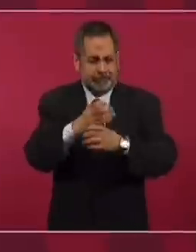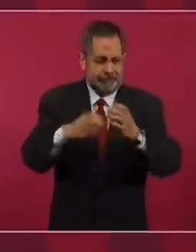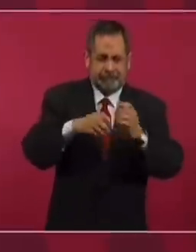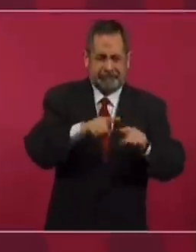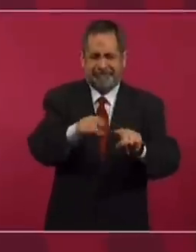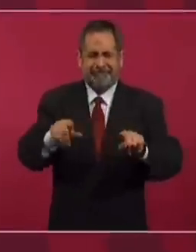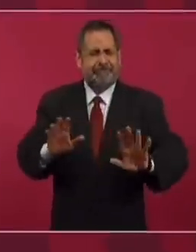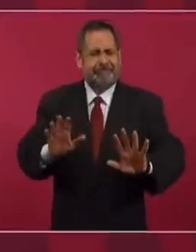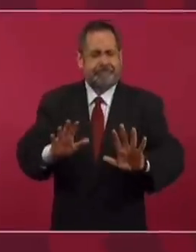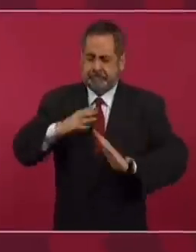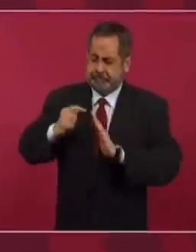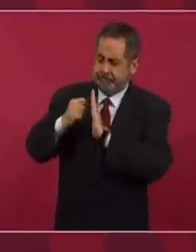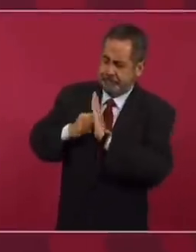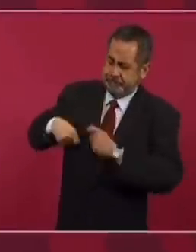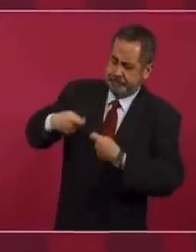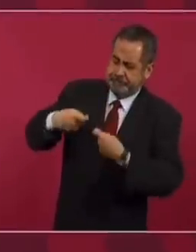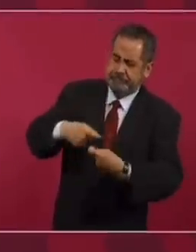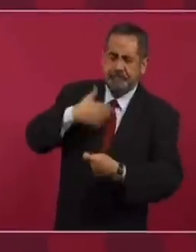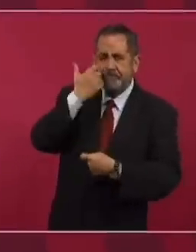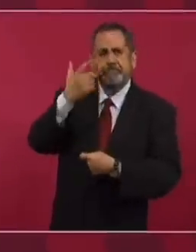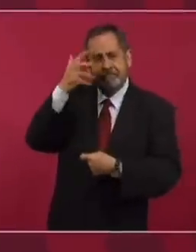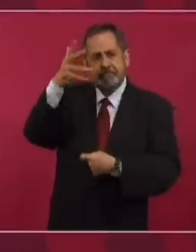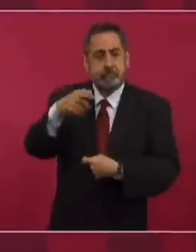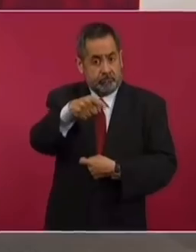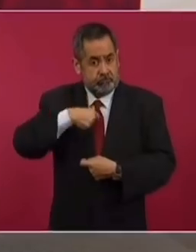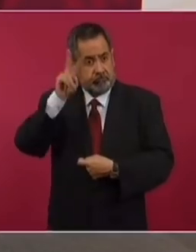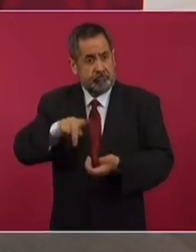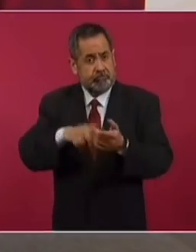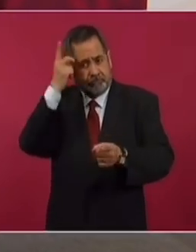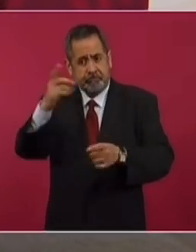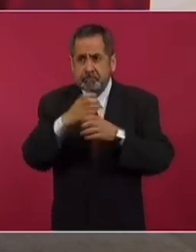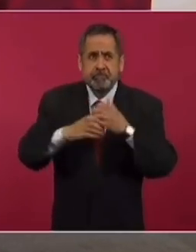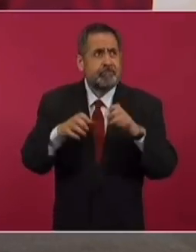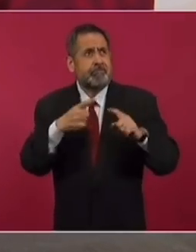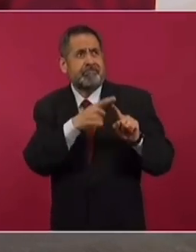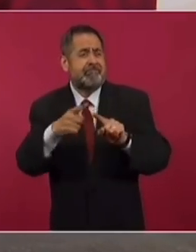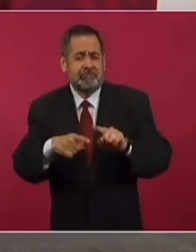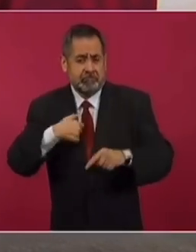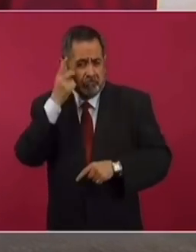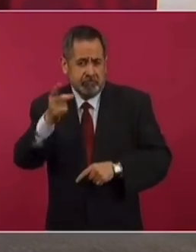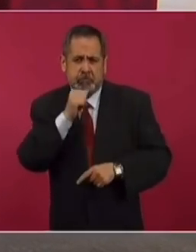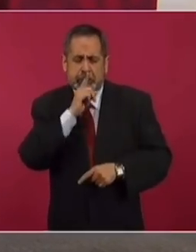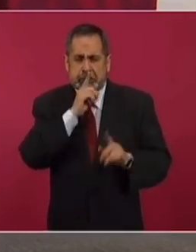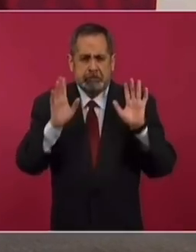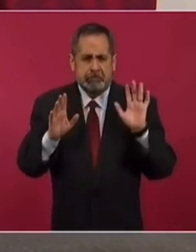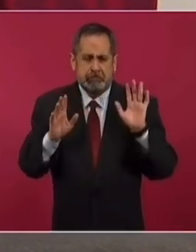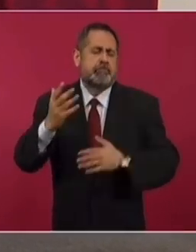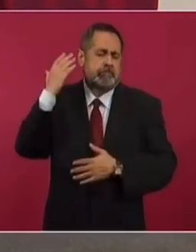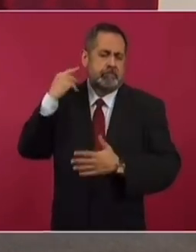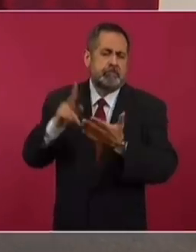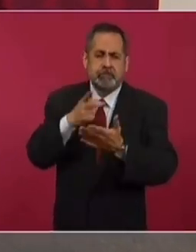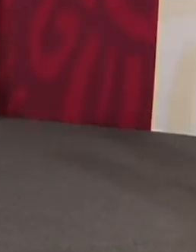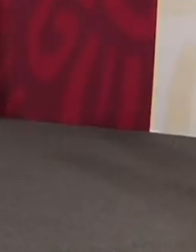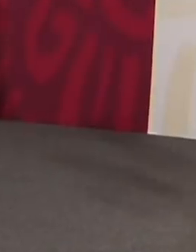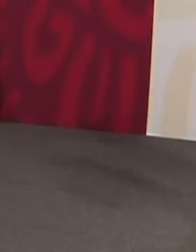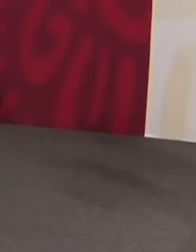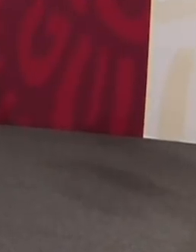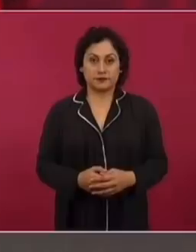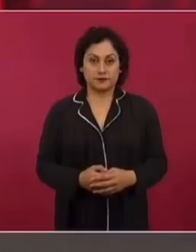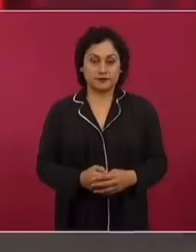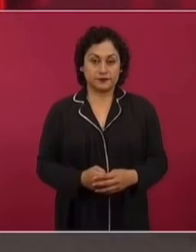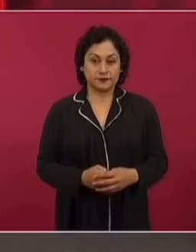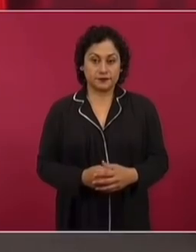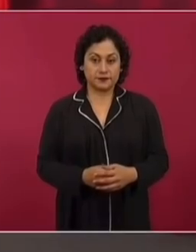materiales, porque no poseo bienes materiales. Ya lo dicho en otras ocasiones, no me importa el dinero,